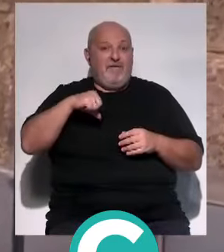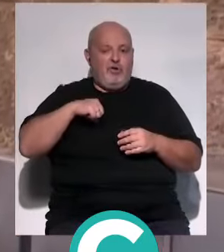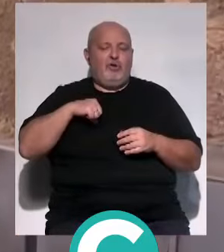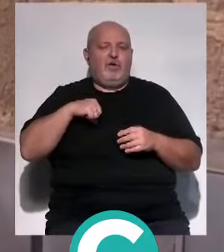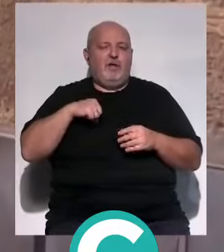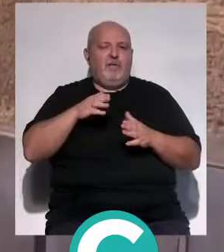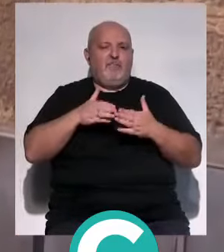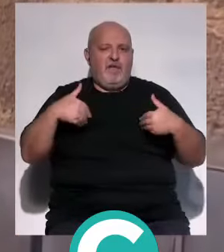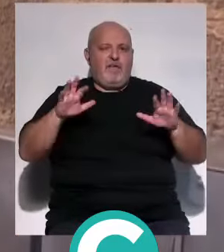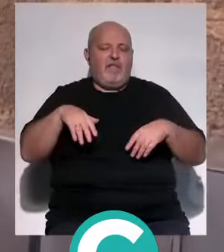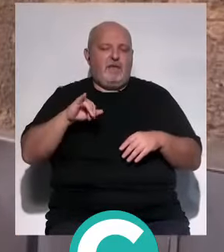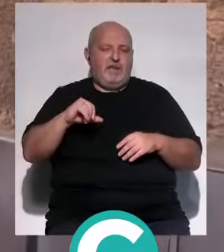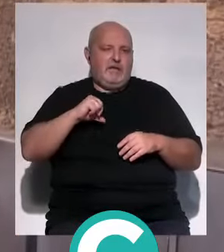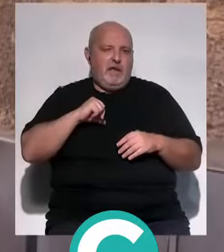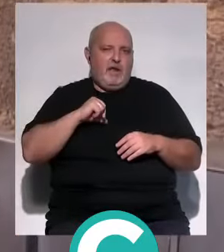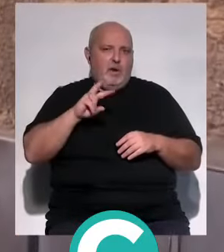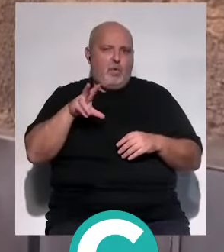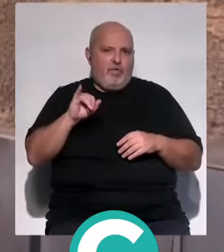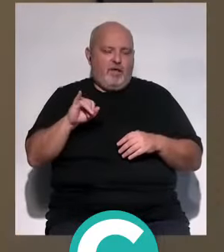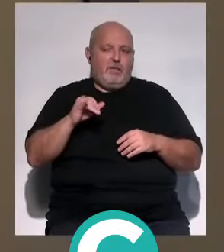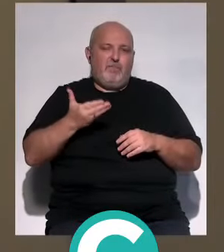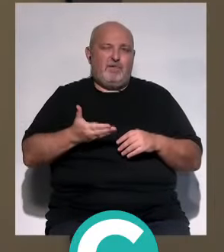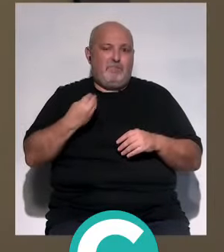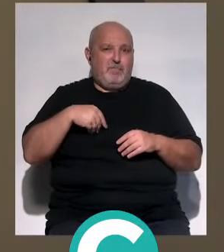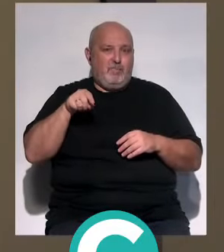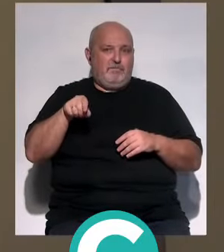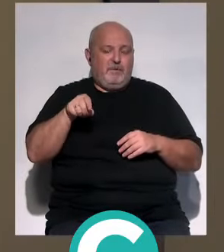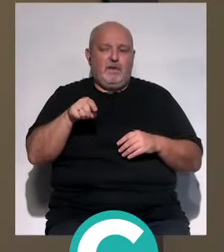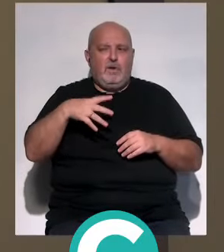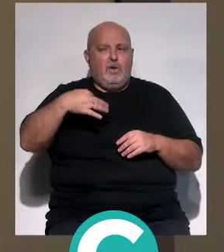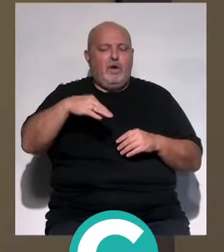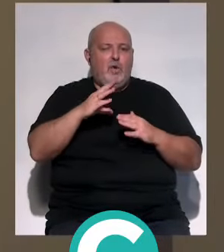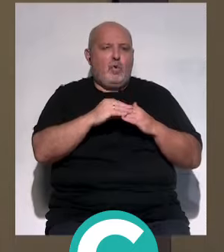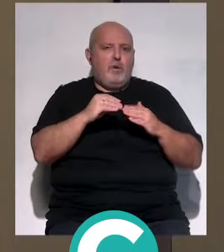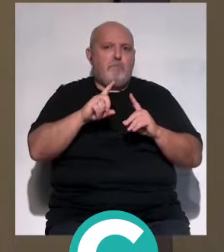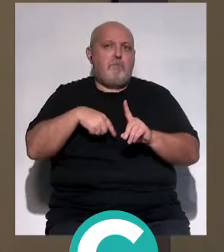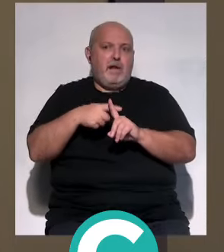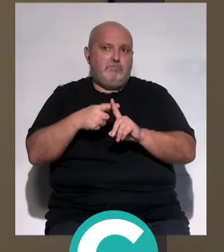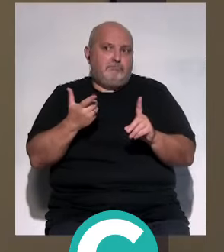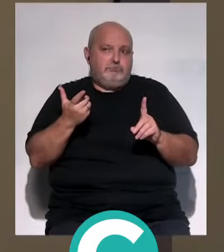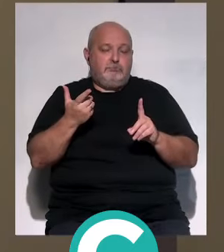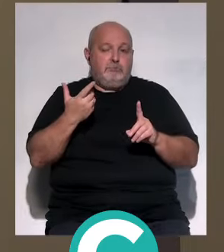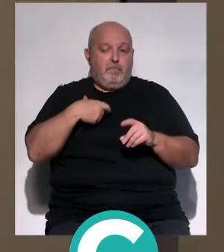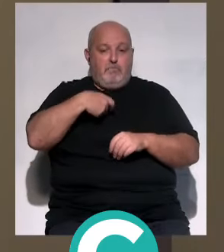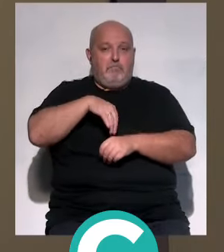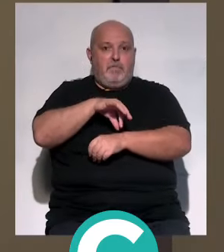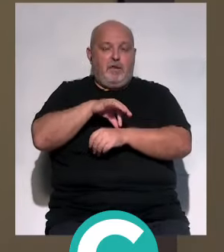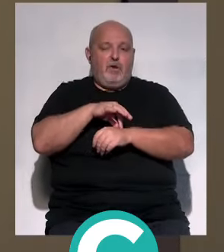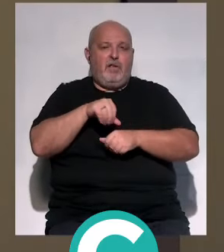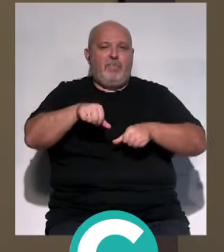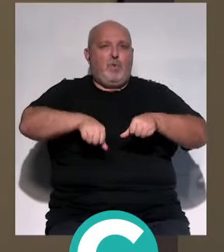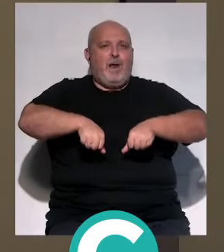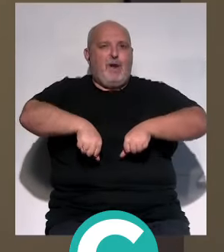en la bahía que dispone de esto tan importante, no solamente para el paciente, sino como por el propio médico o el propio